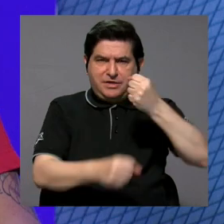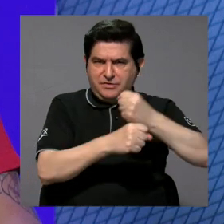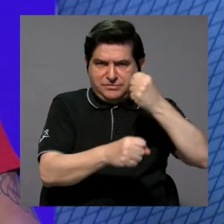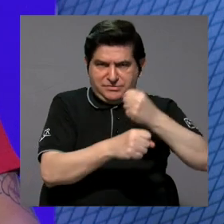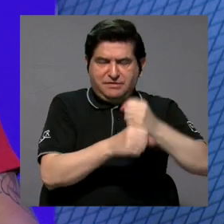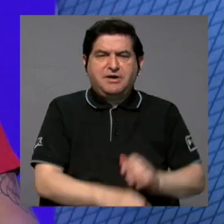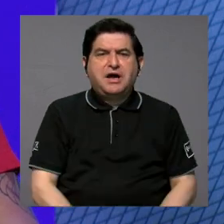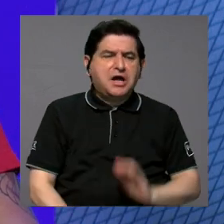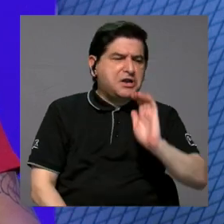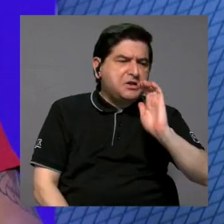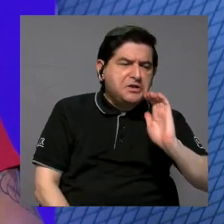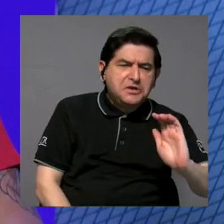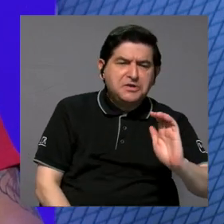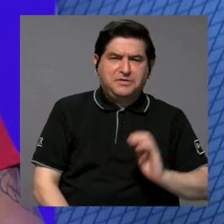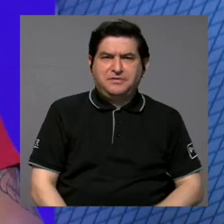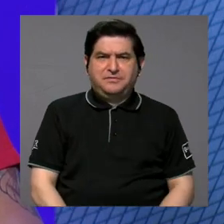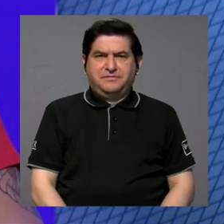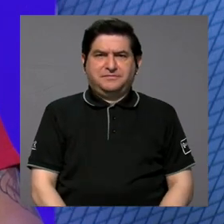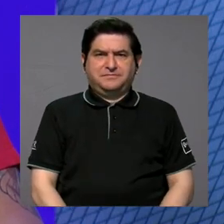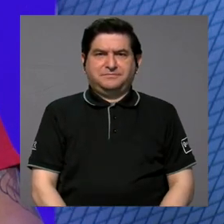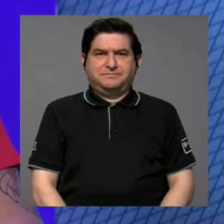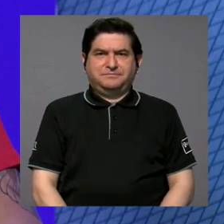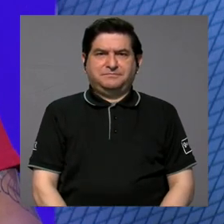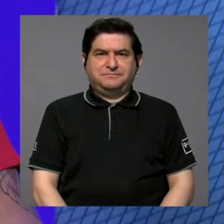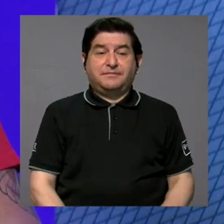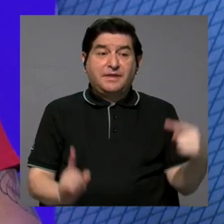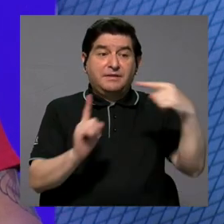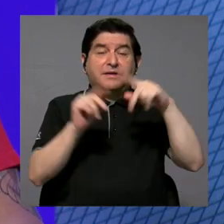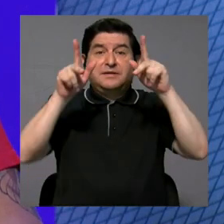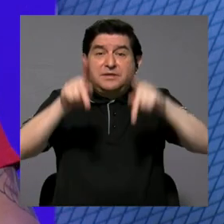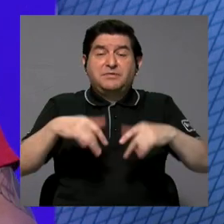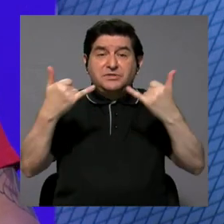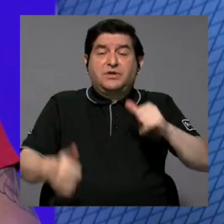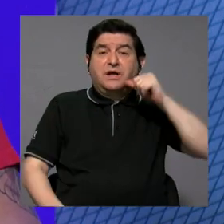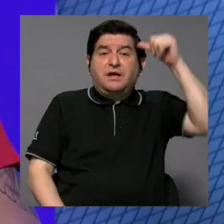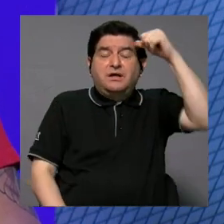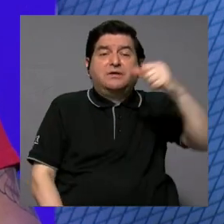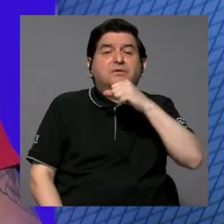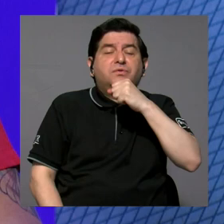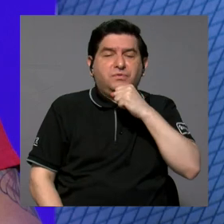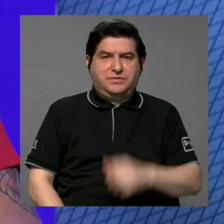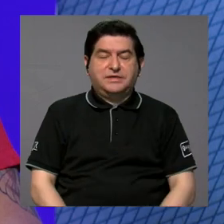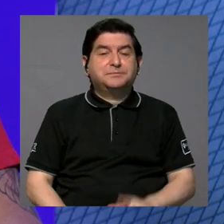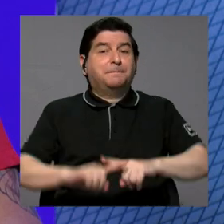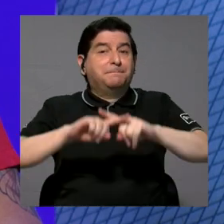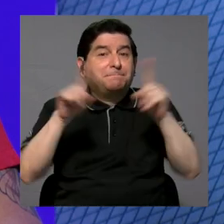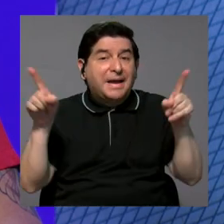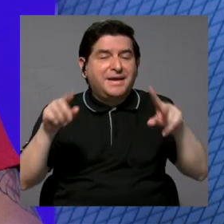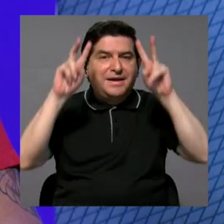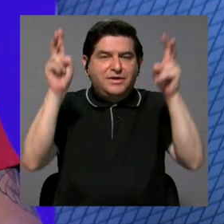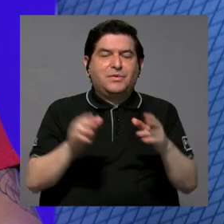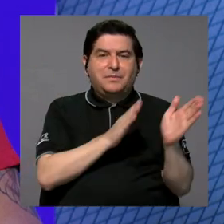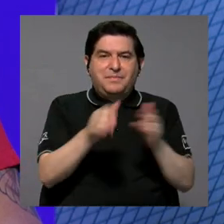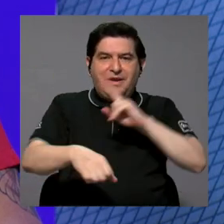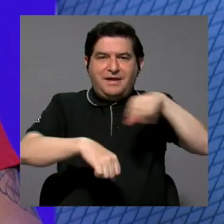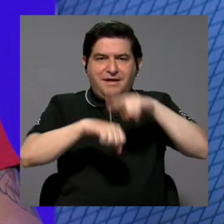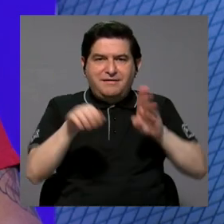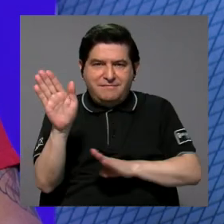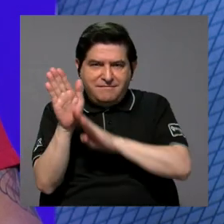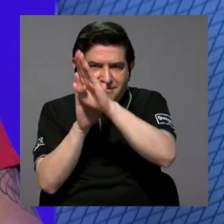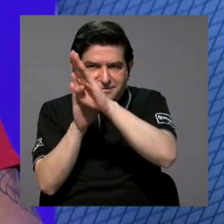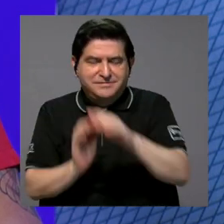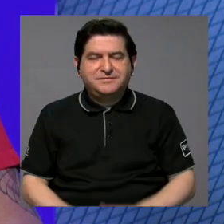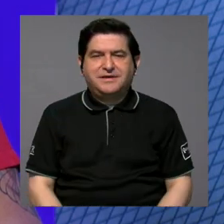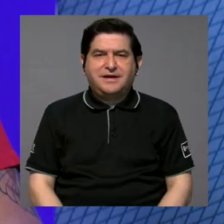niños pequeñitos hasta personas ya adultas mayores. Más sin embargo, por temas del Plan Nacional de Desarrollo,